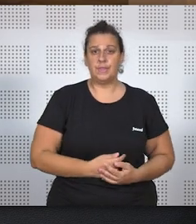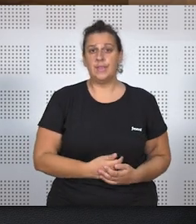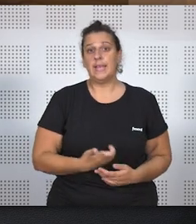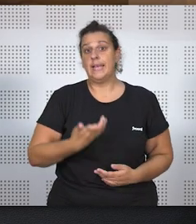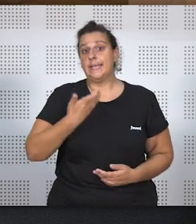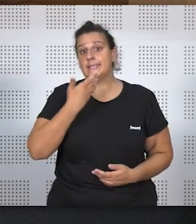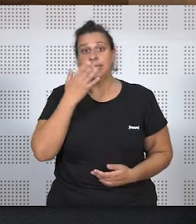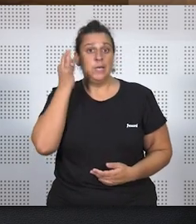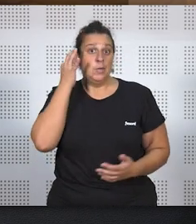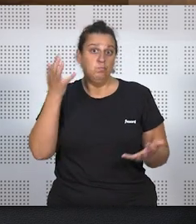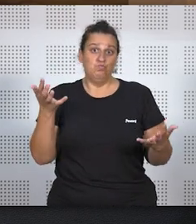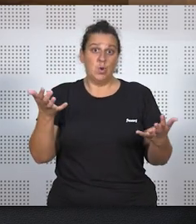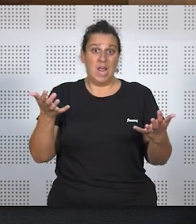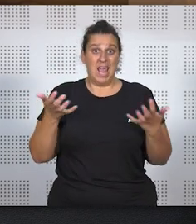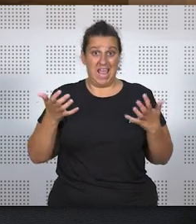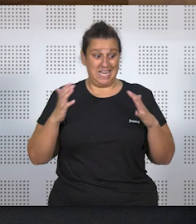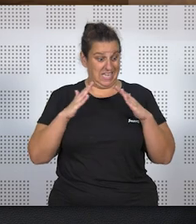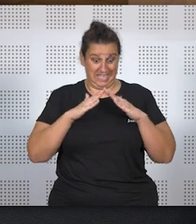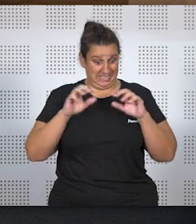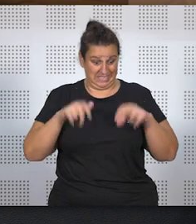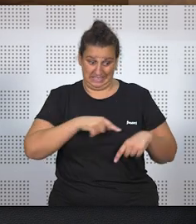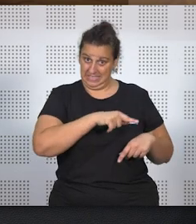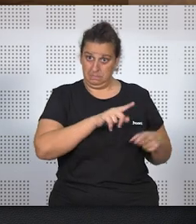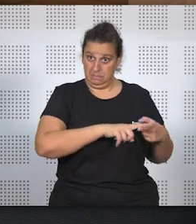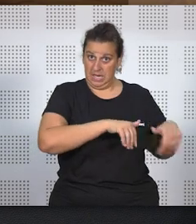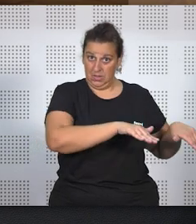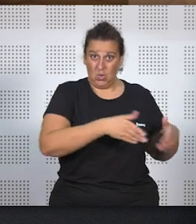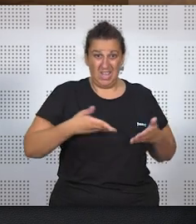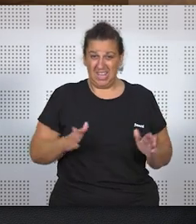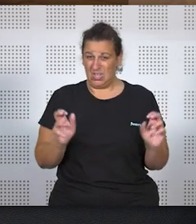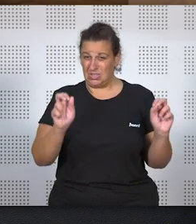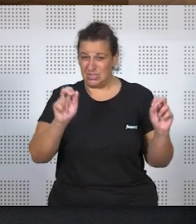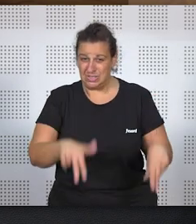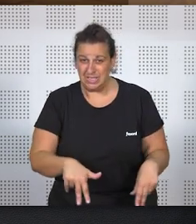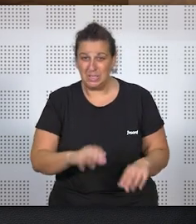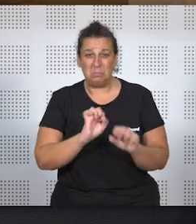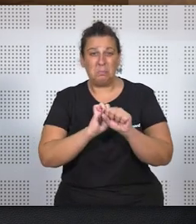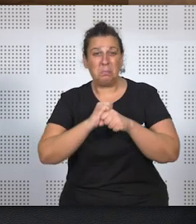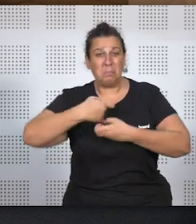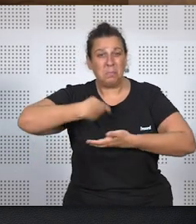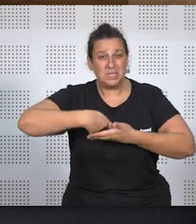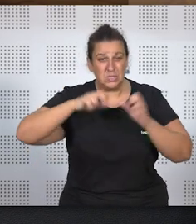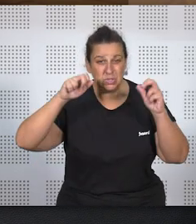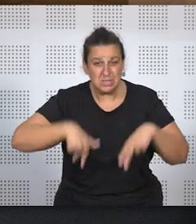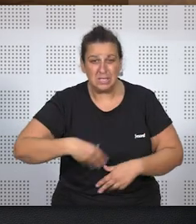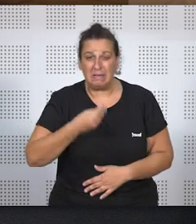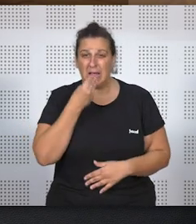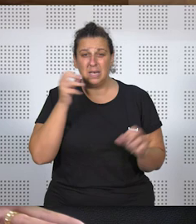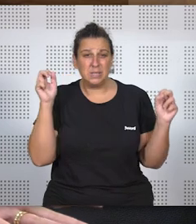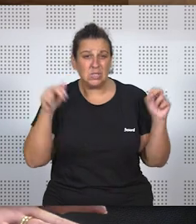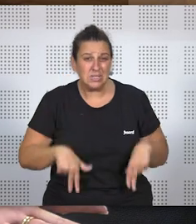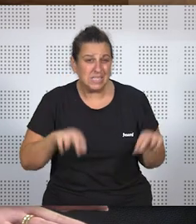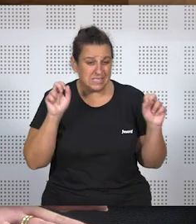la... si la gana, claro, se queda sin casa, se queda sin hijos, se queda sin pensión, sin alimentos